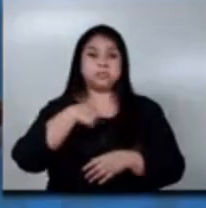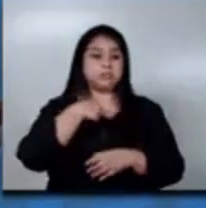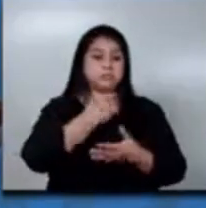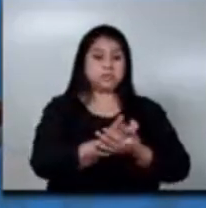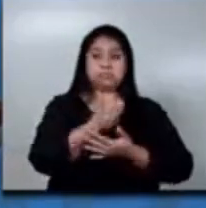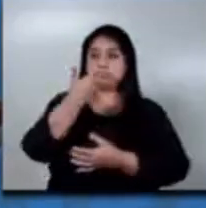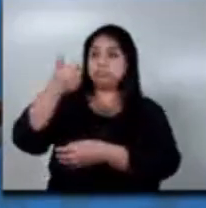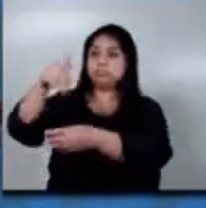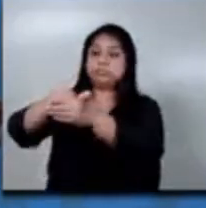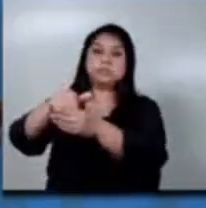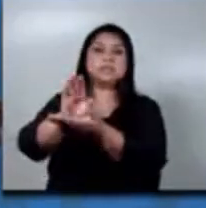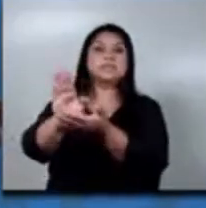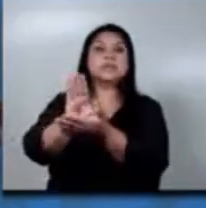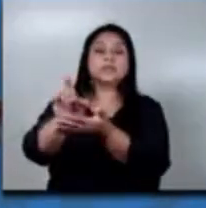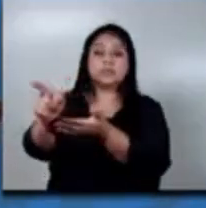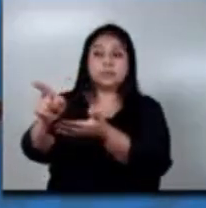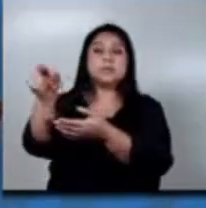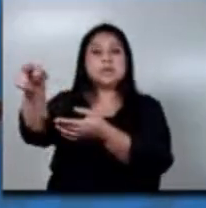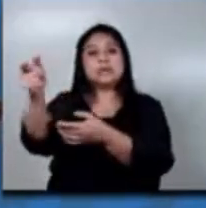poder cubrir a los agricultores.